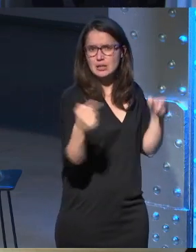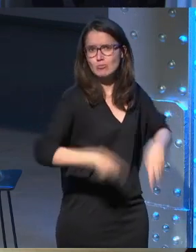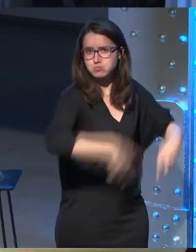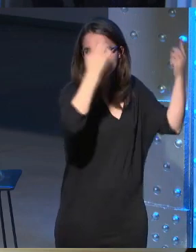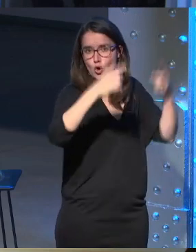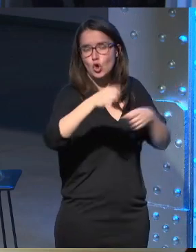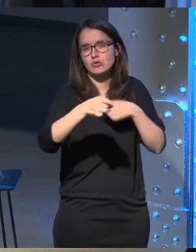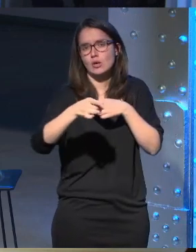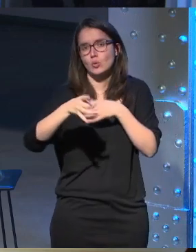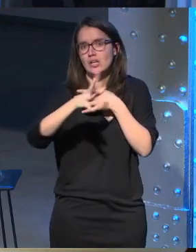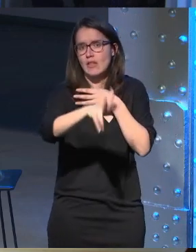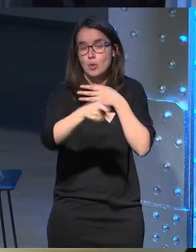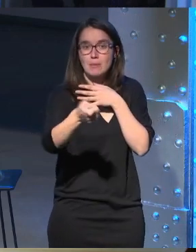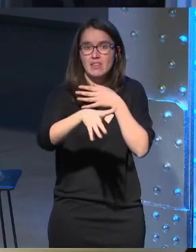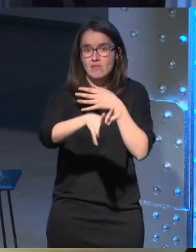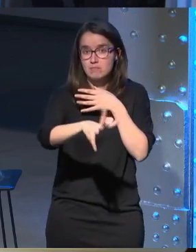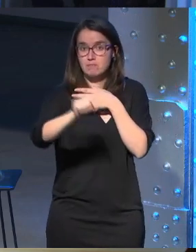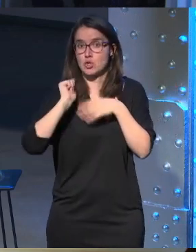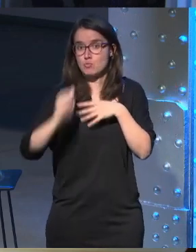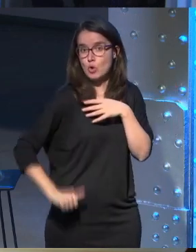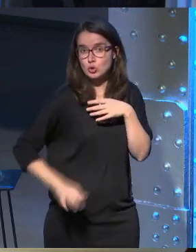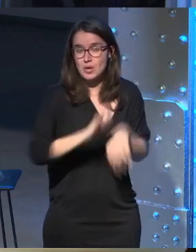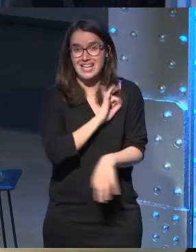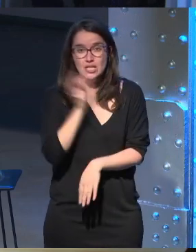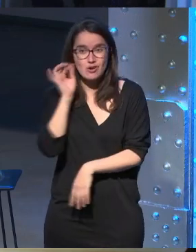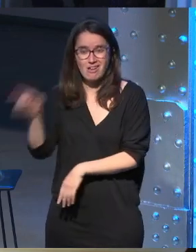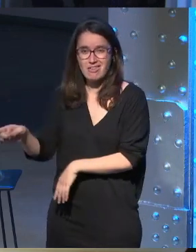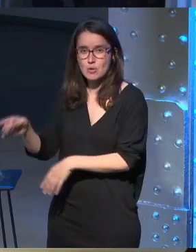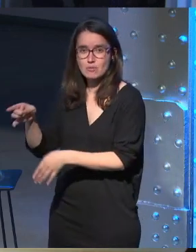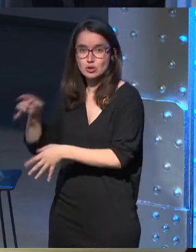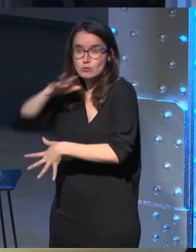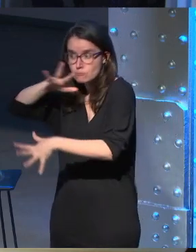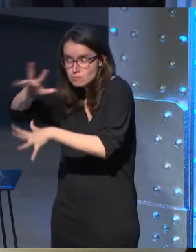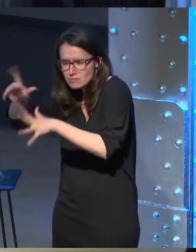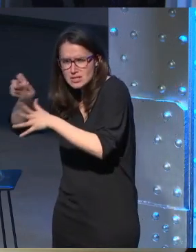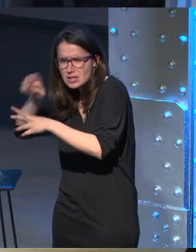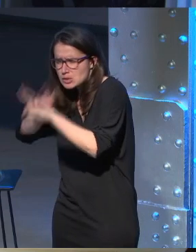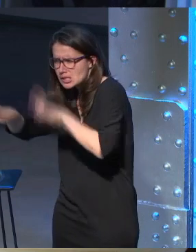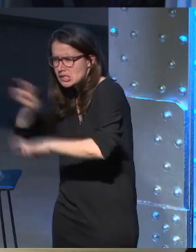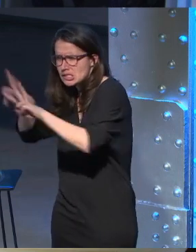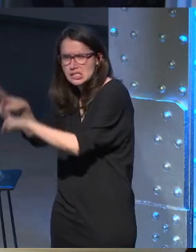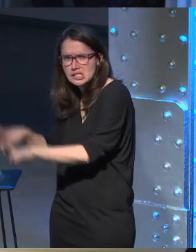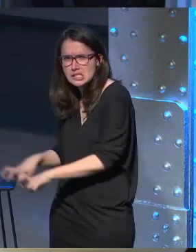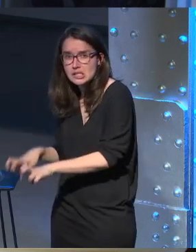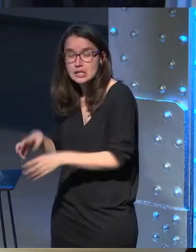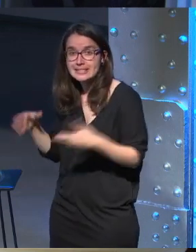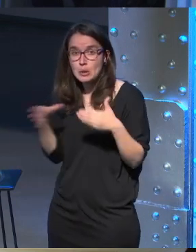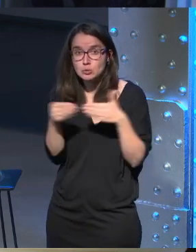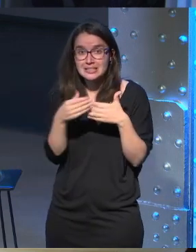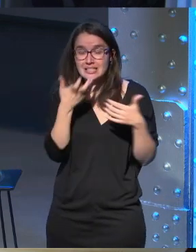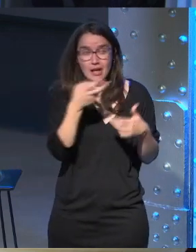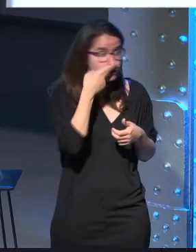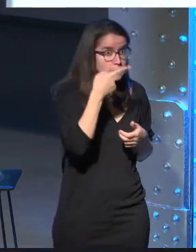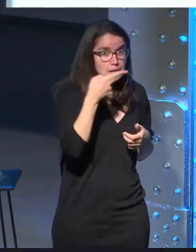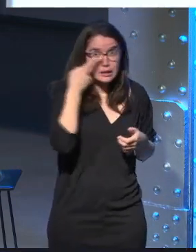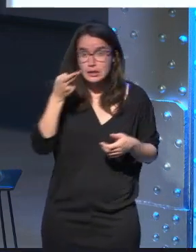está viendo aquí un ladrón que parece que va a robar el bolso a una señora y ahí alguien que está rebuscando algo el espectador si todo le genera interés